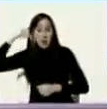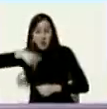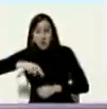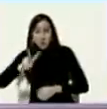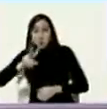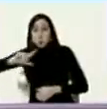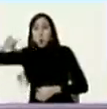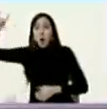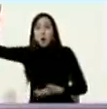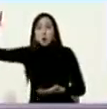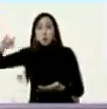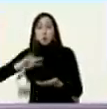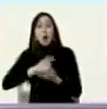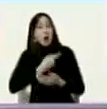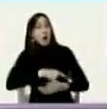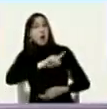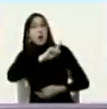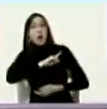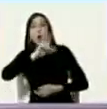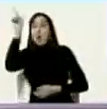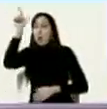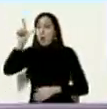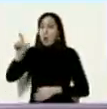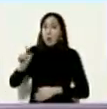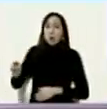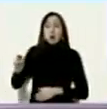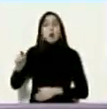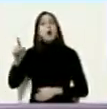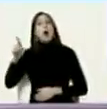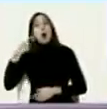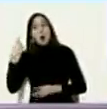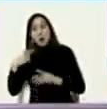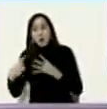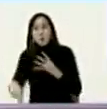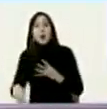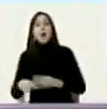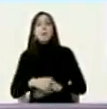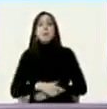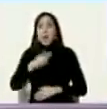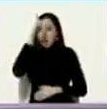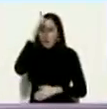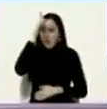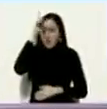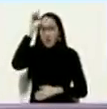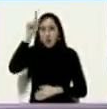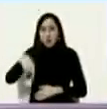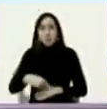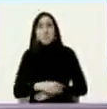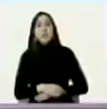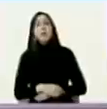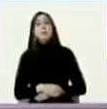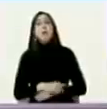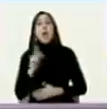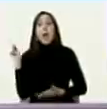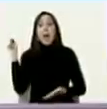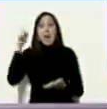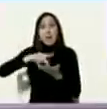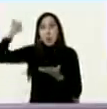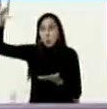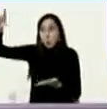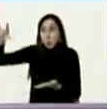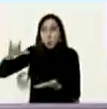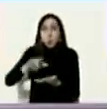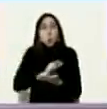a España a Alemania a Italia a Holanda a Estados